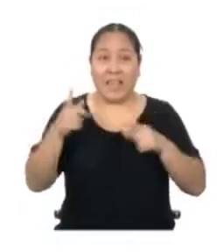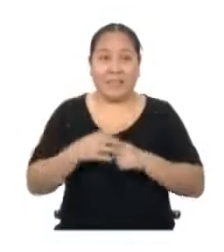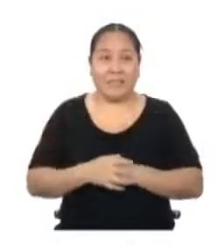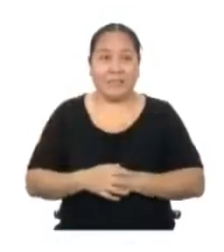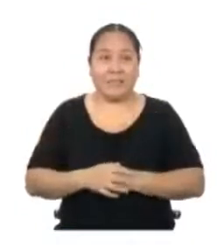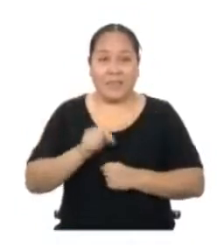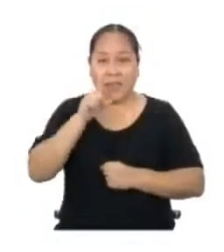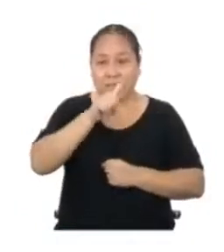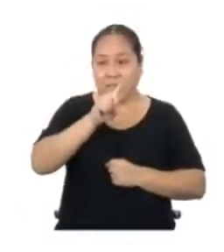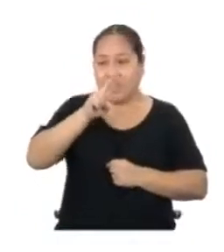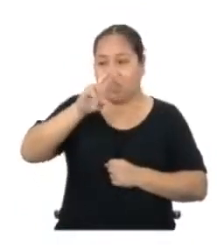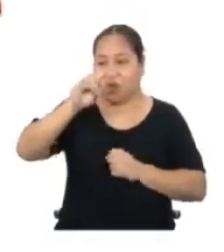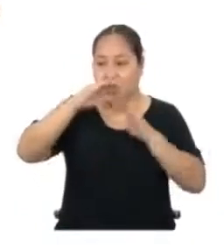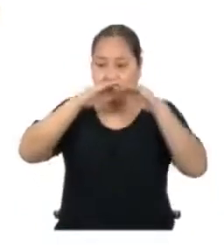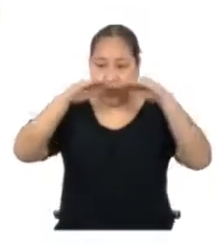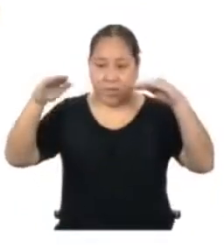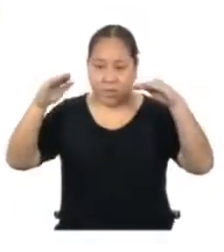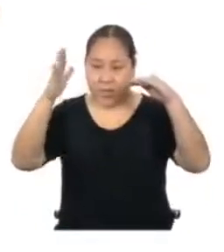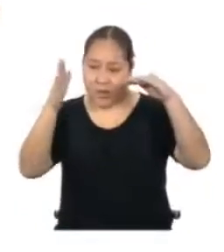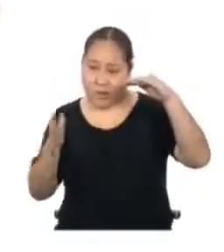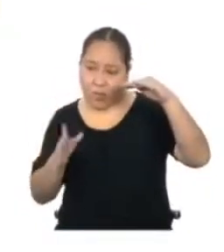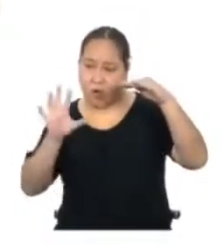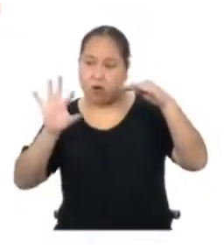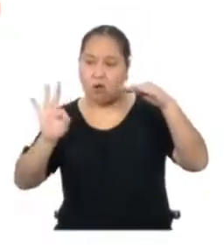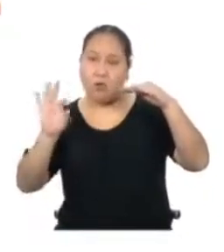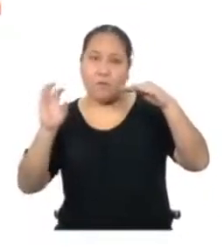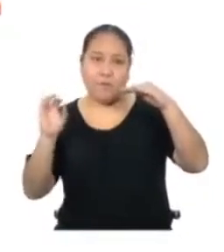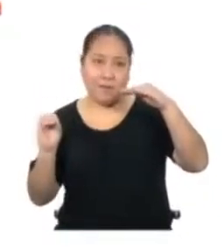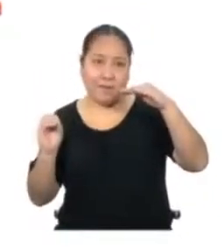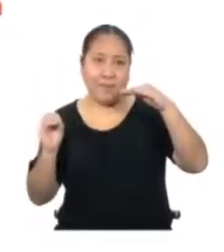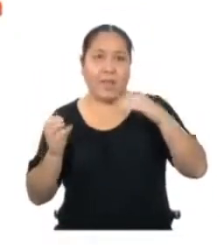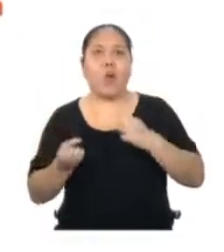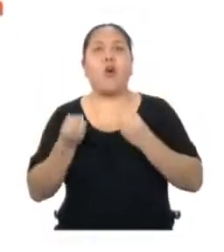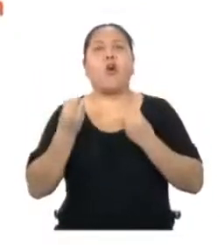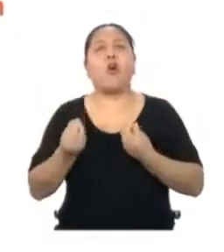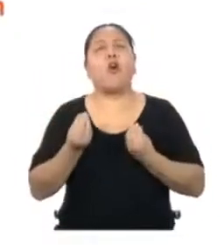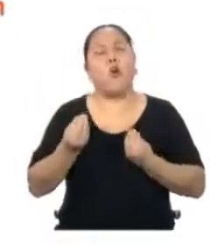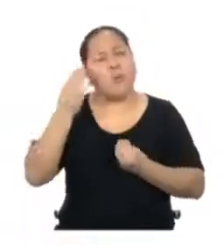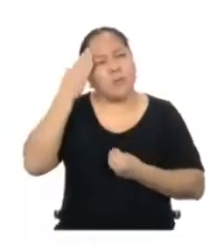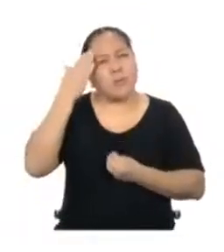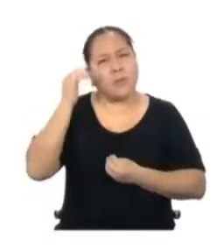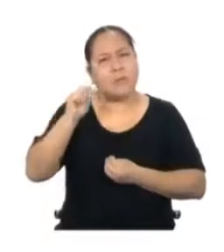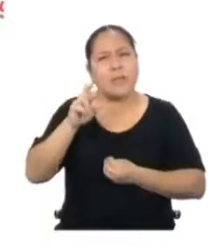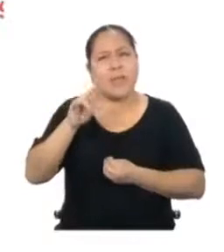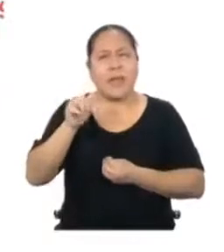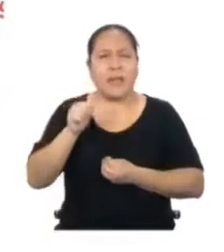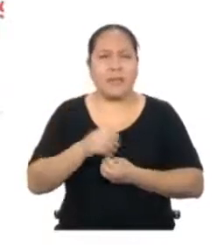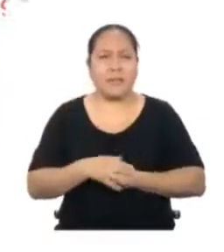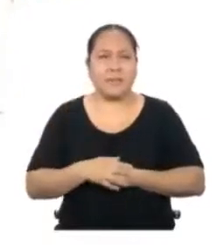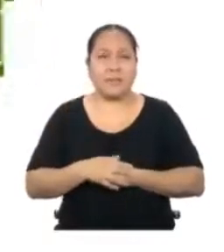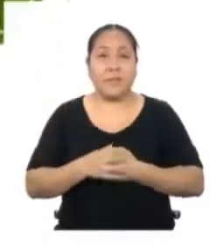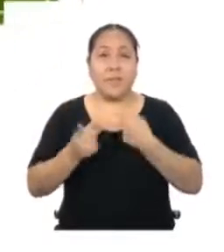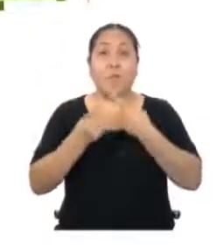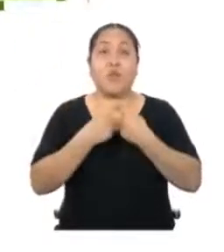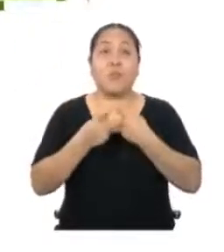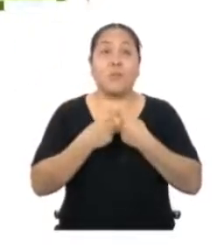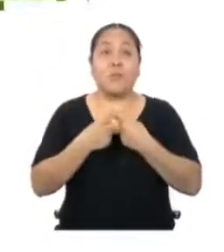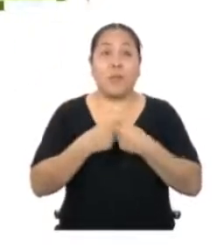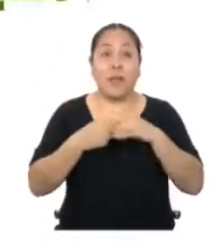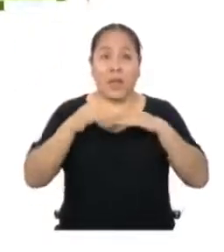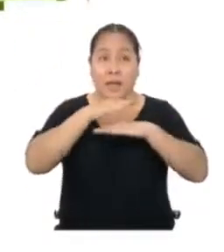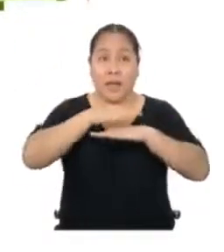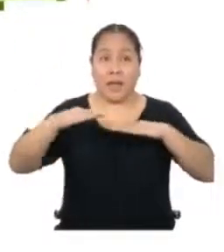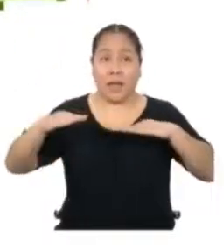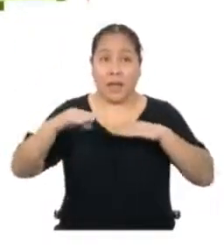son 120 por 90 metros ¿Cómo calculamos el área? Multiplicando el largo